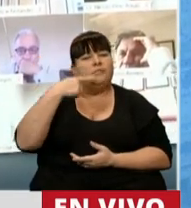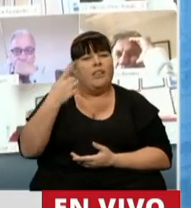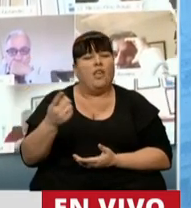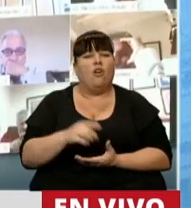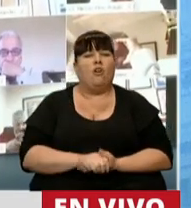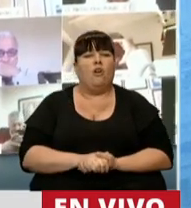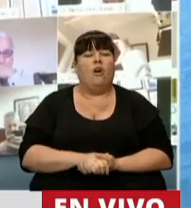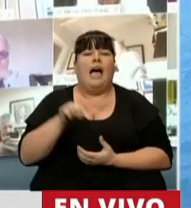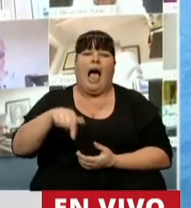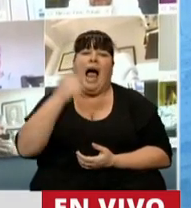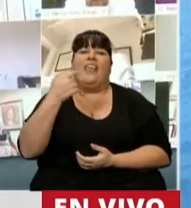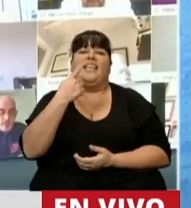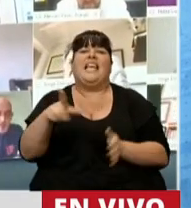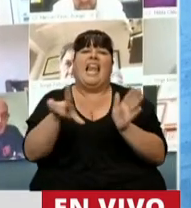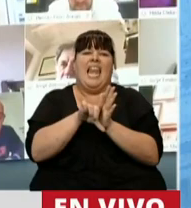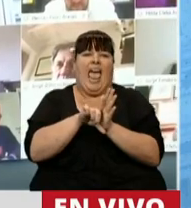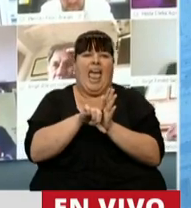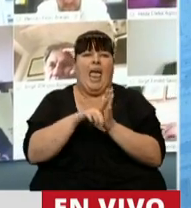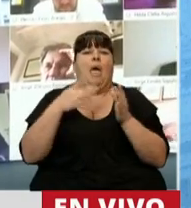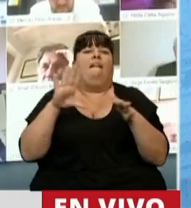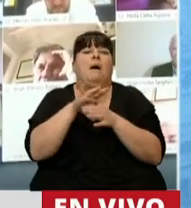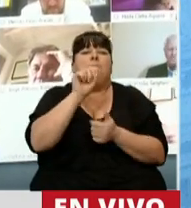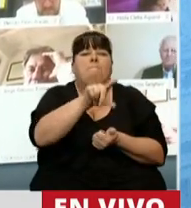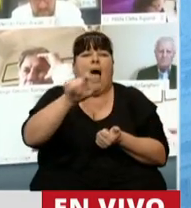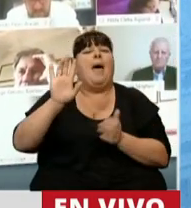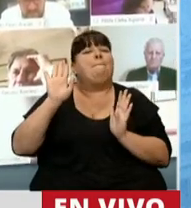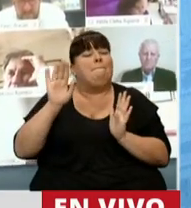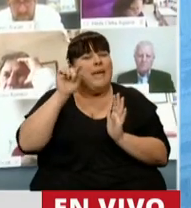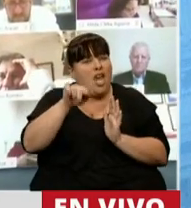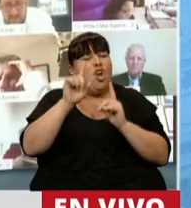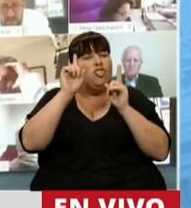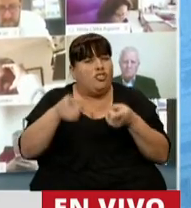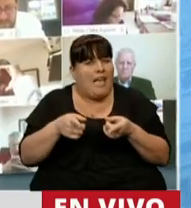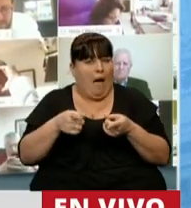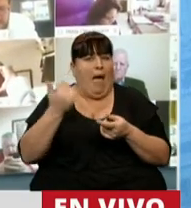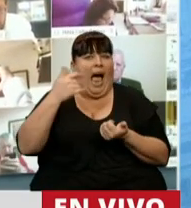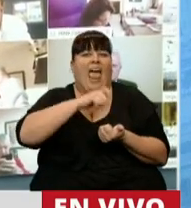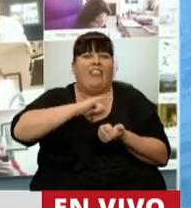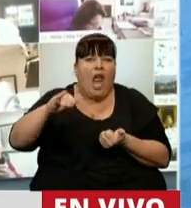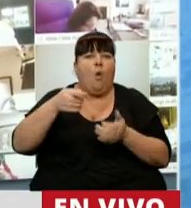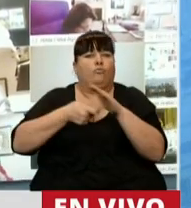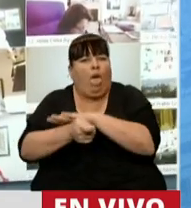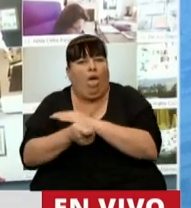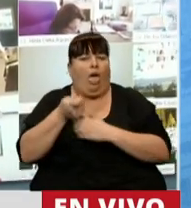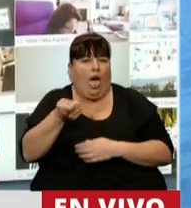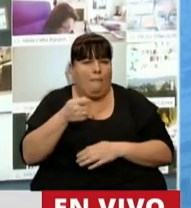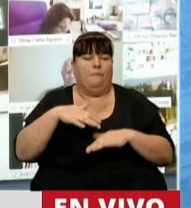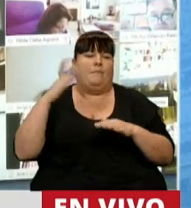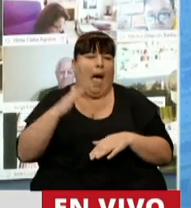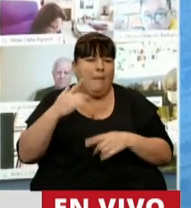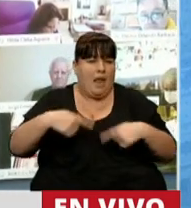ahora insisten que esta es una ley con traje a medida pero el de ese traje también ha hecho denuncia de extorsión se está